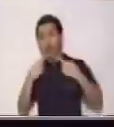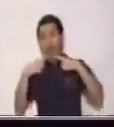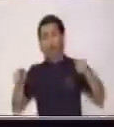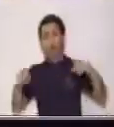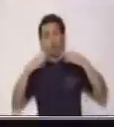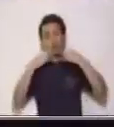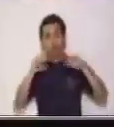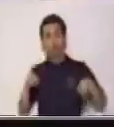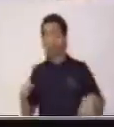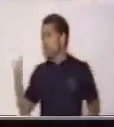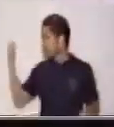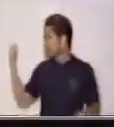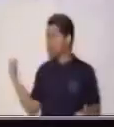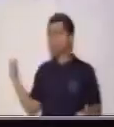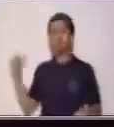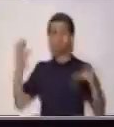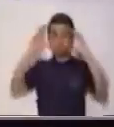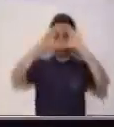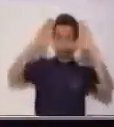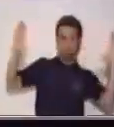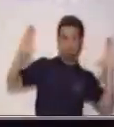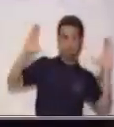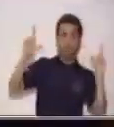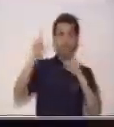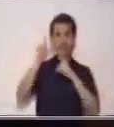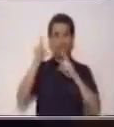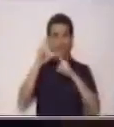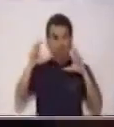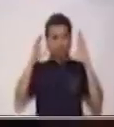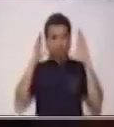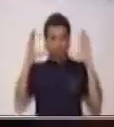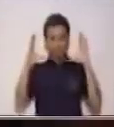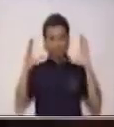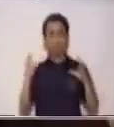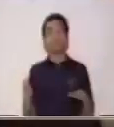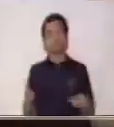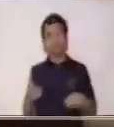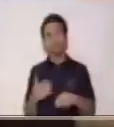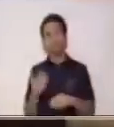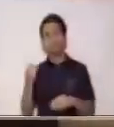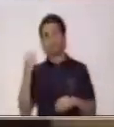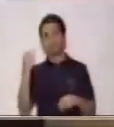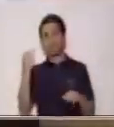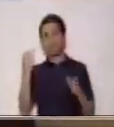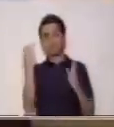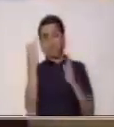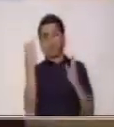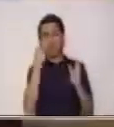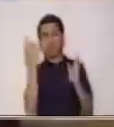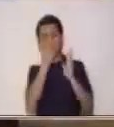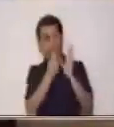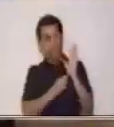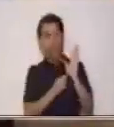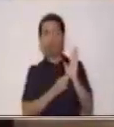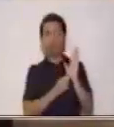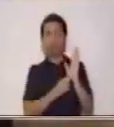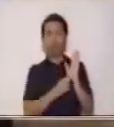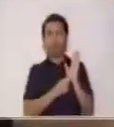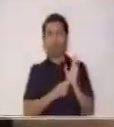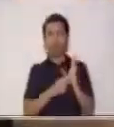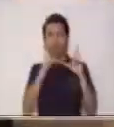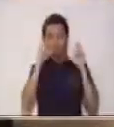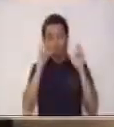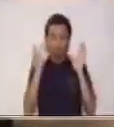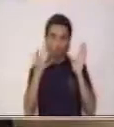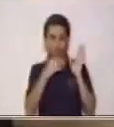publicitario. El encabezado, que son las letras más grandes que vas a encontrar. La imagen, que es el producto, la fotografía del